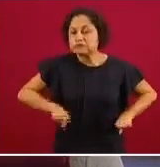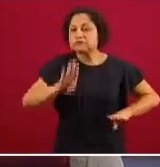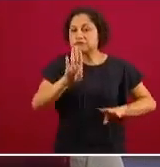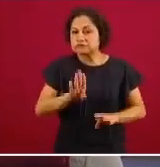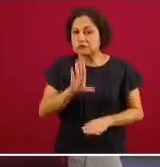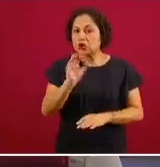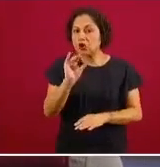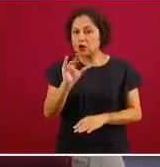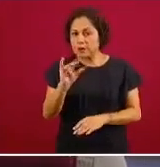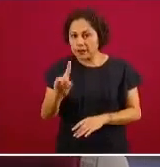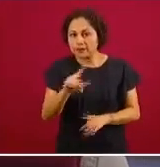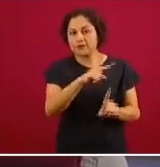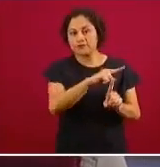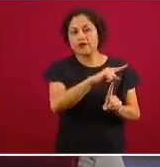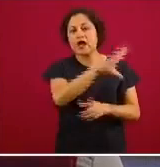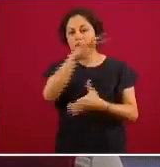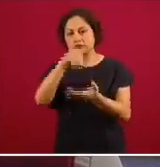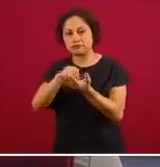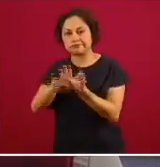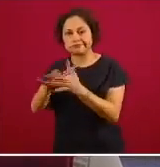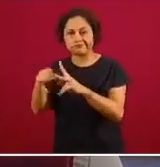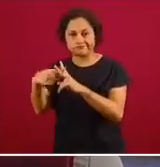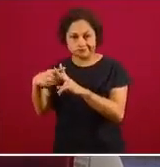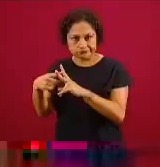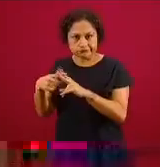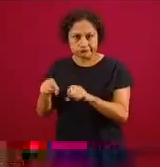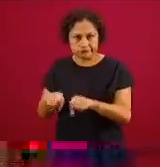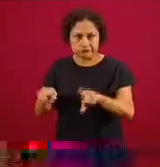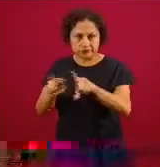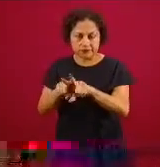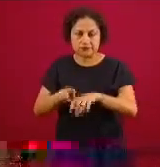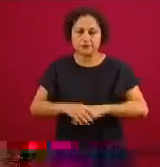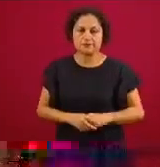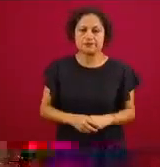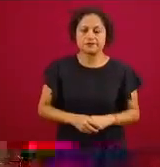descartados o bien han sido confirmados la siguiente